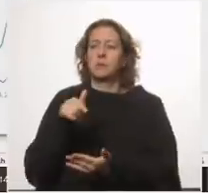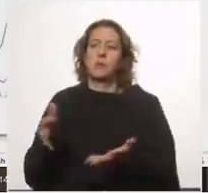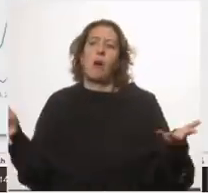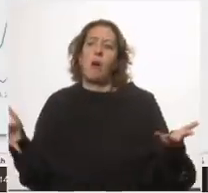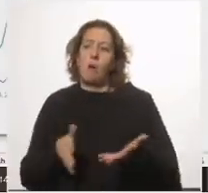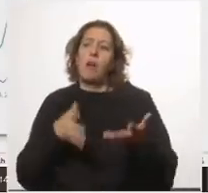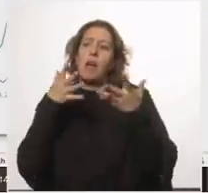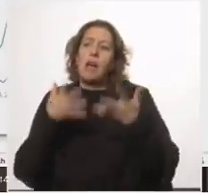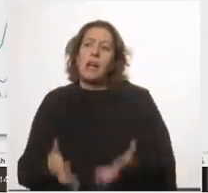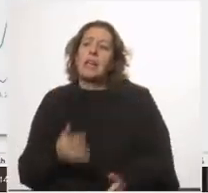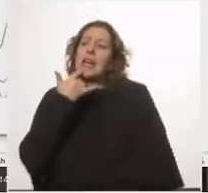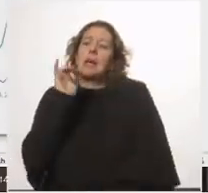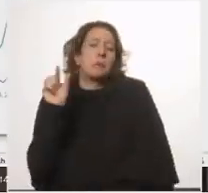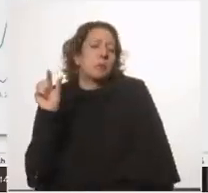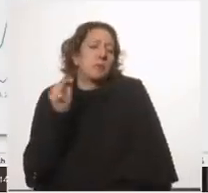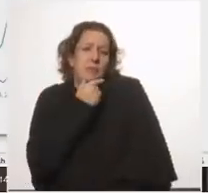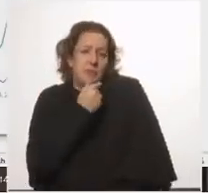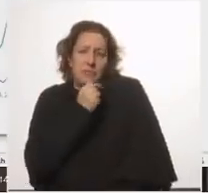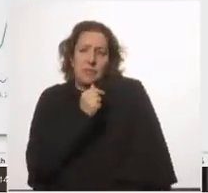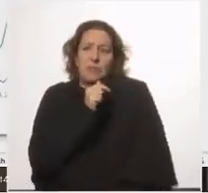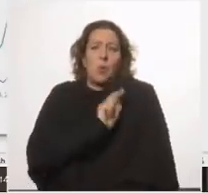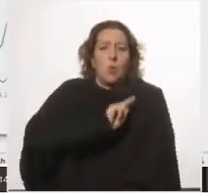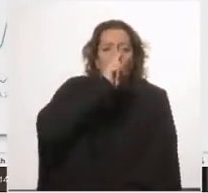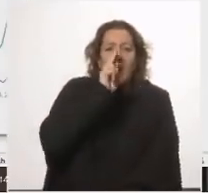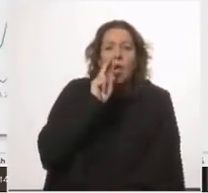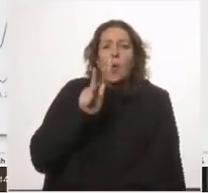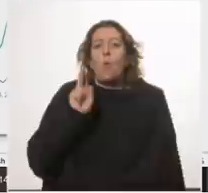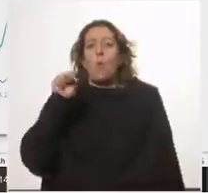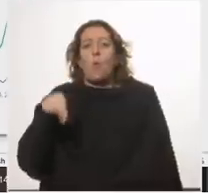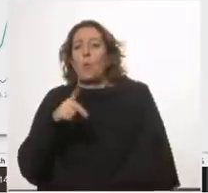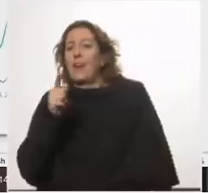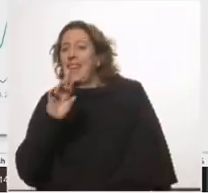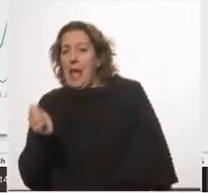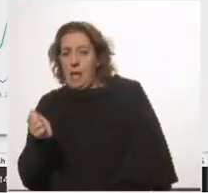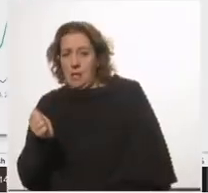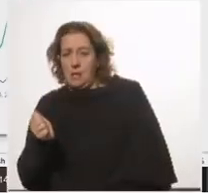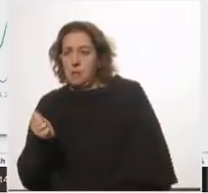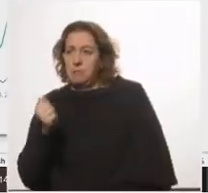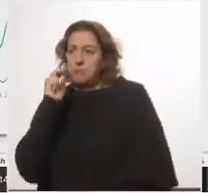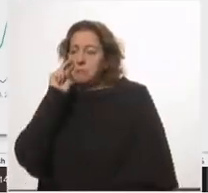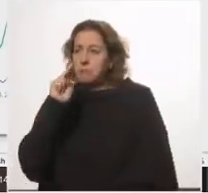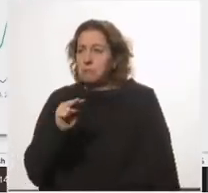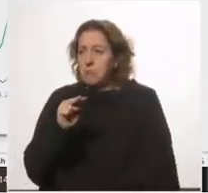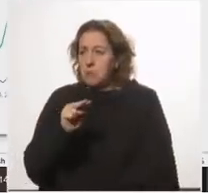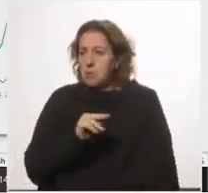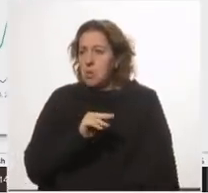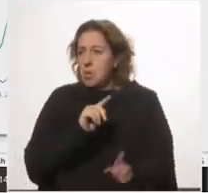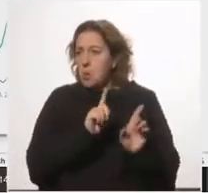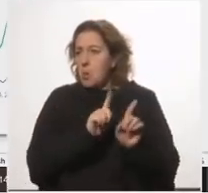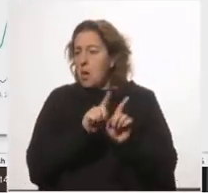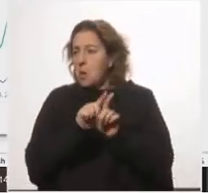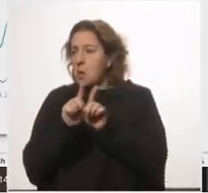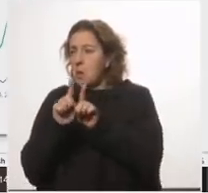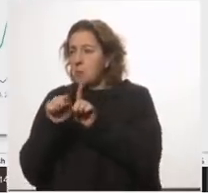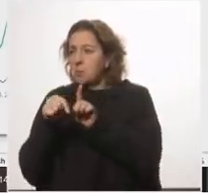sencillito muy sencillito entre Uruguay y Hungría cualquiera que ve esa gráfica dice pero veníamos iguales ¿qué pasó?